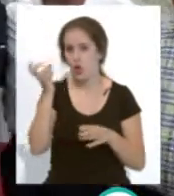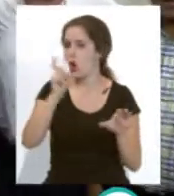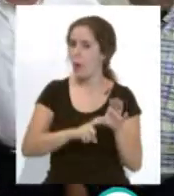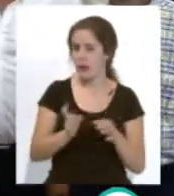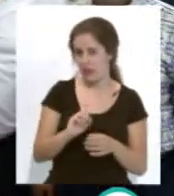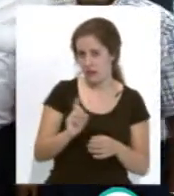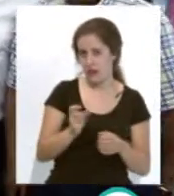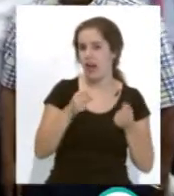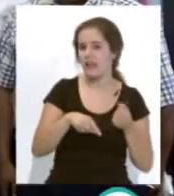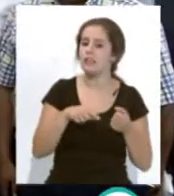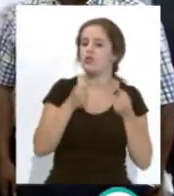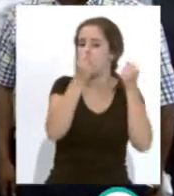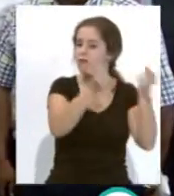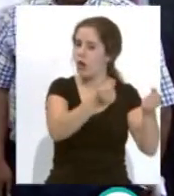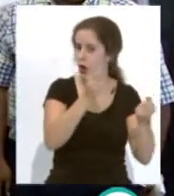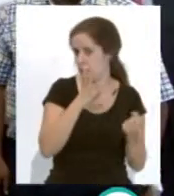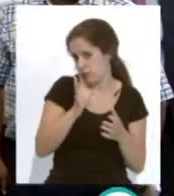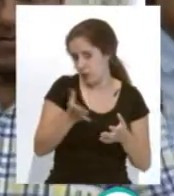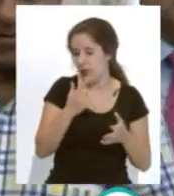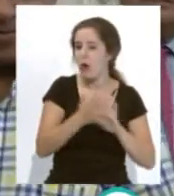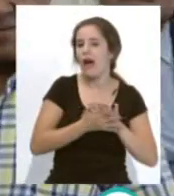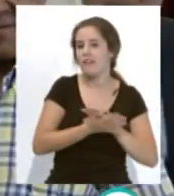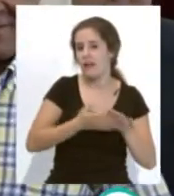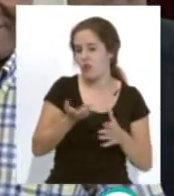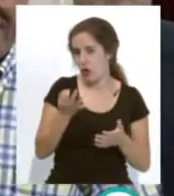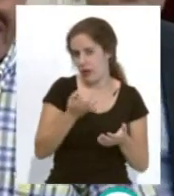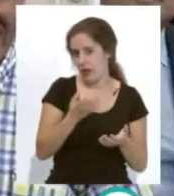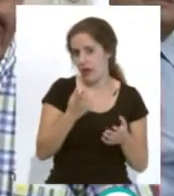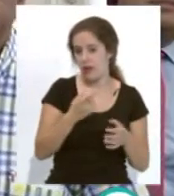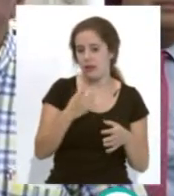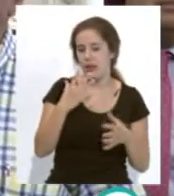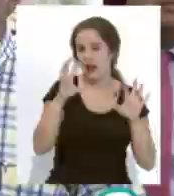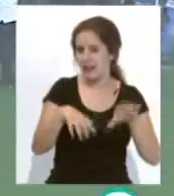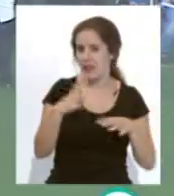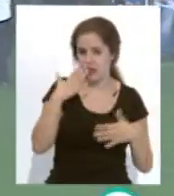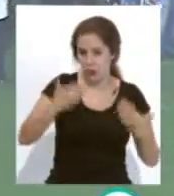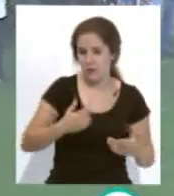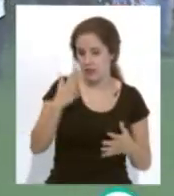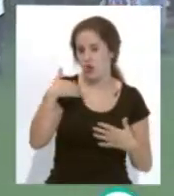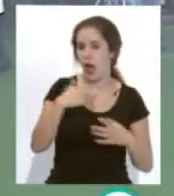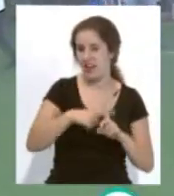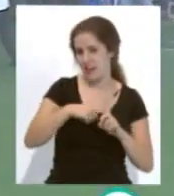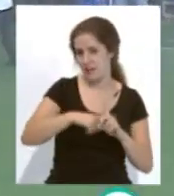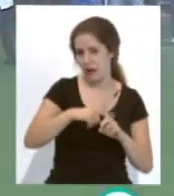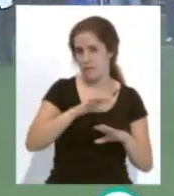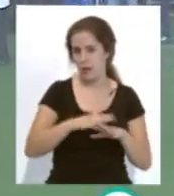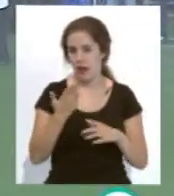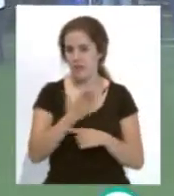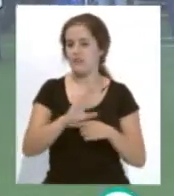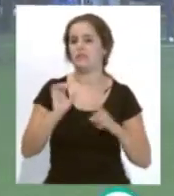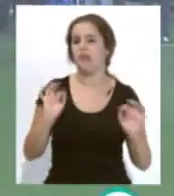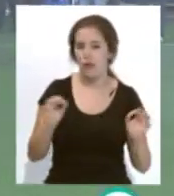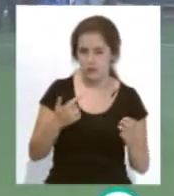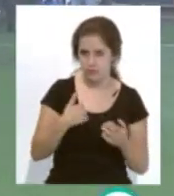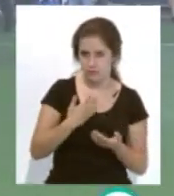en este trofeo porque evidentemente estamos hablando que el Cádiz actualmente no tiene un nivel para enfrentarse con unas mínimas garantías